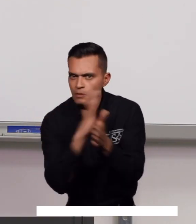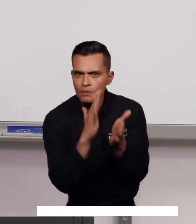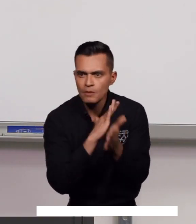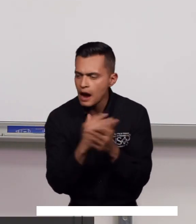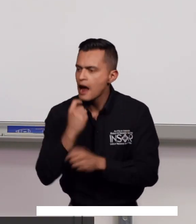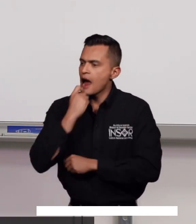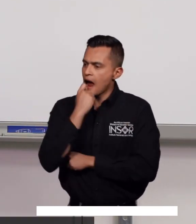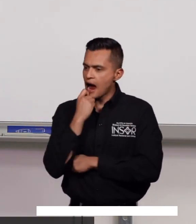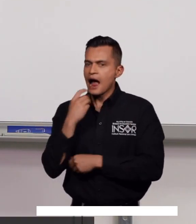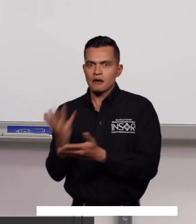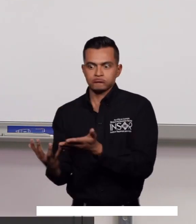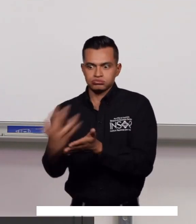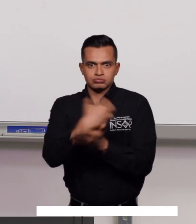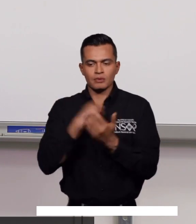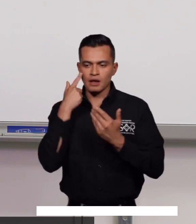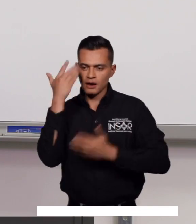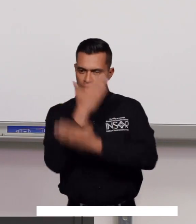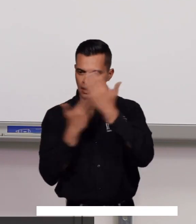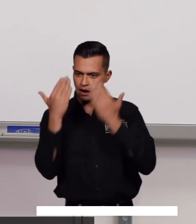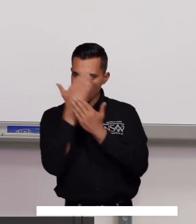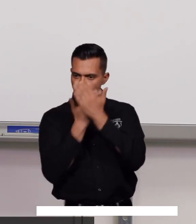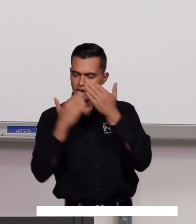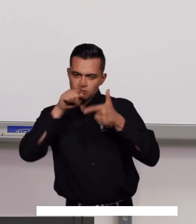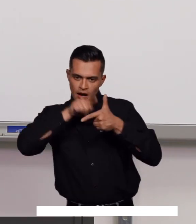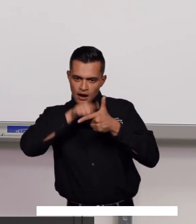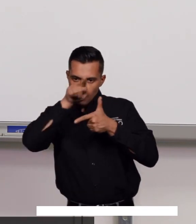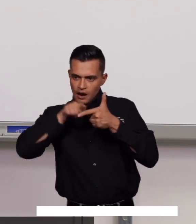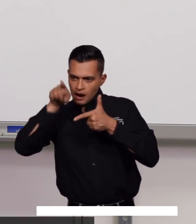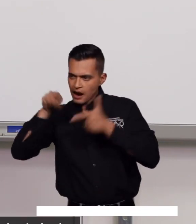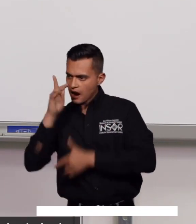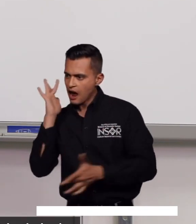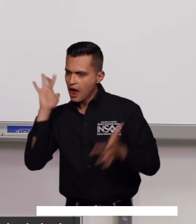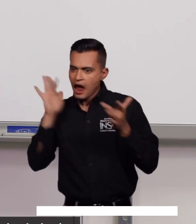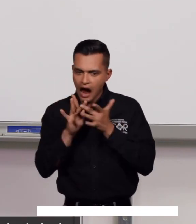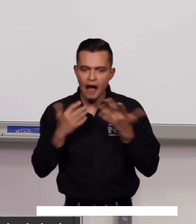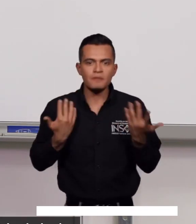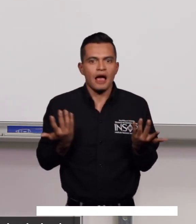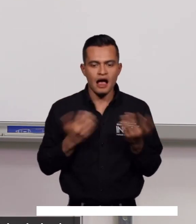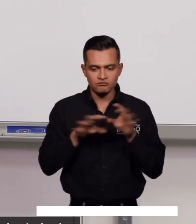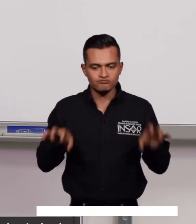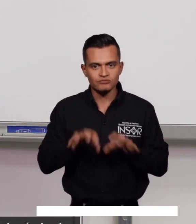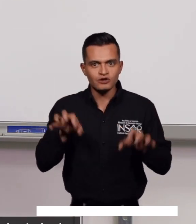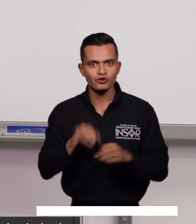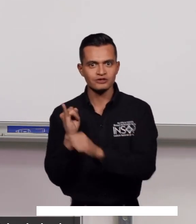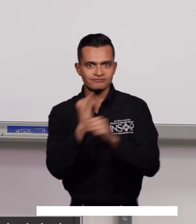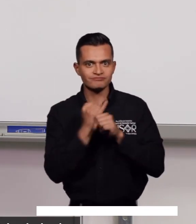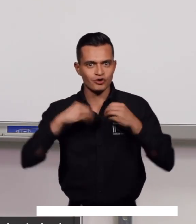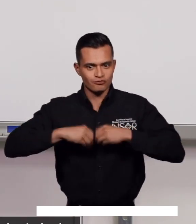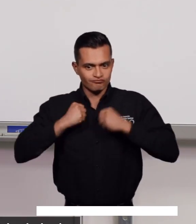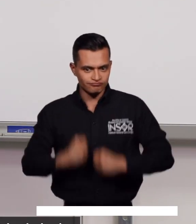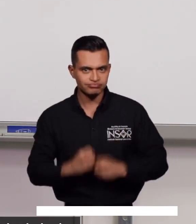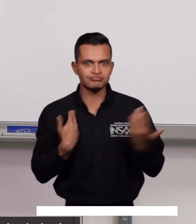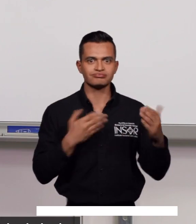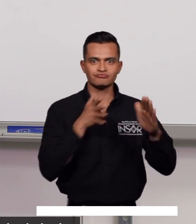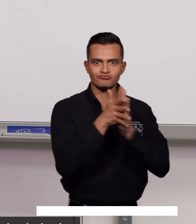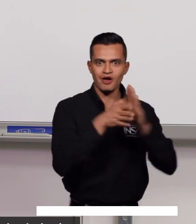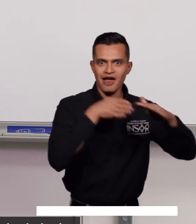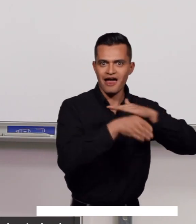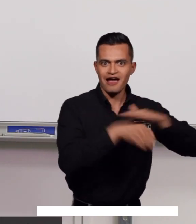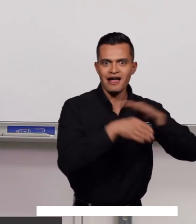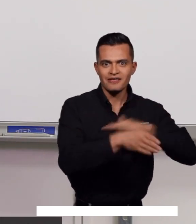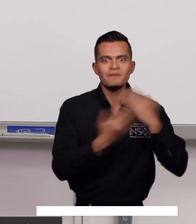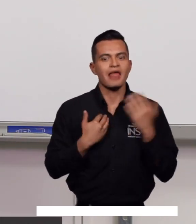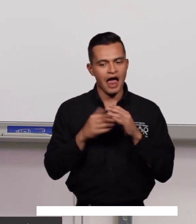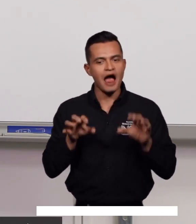estadísticos que nos lleven a orientar y focalizar nuestras acciones en fortalecimiento institucional y en accesibilidad a la información.